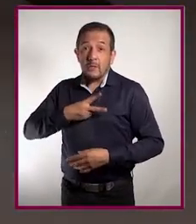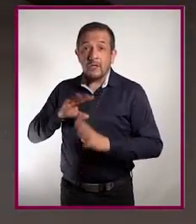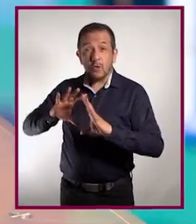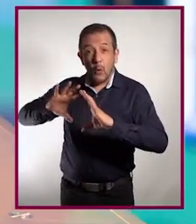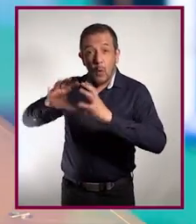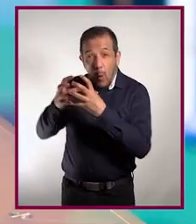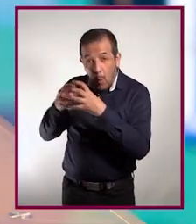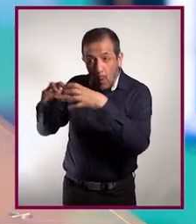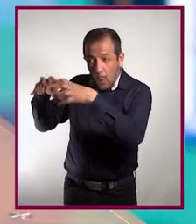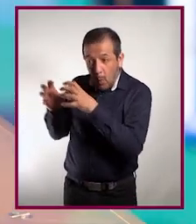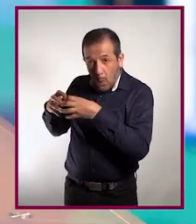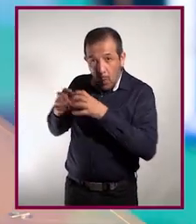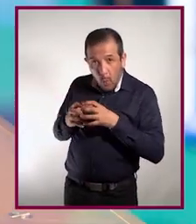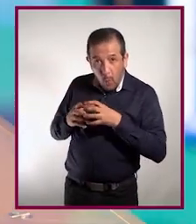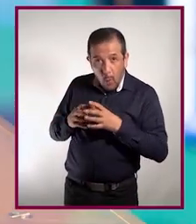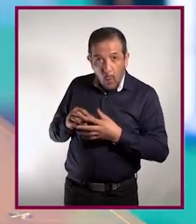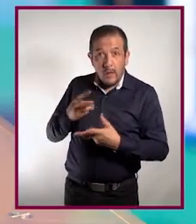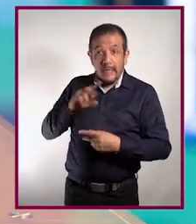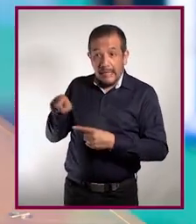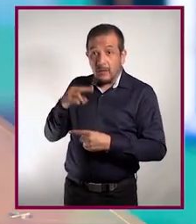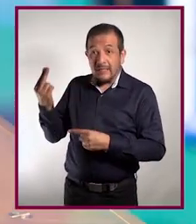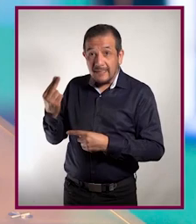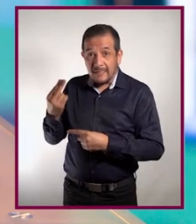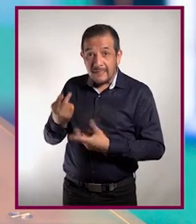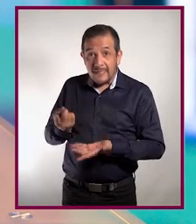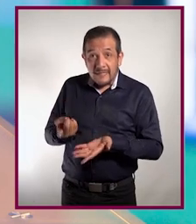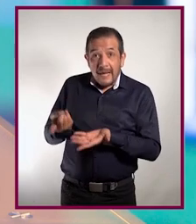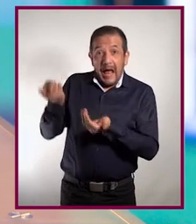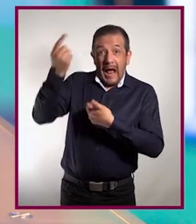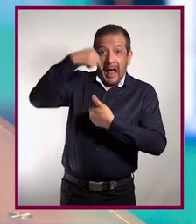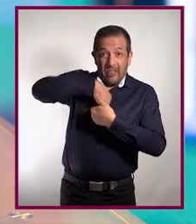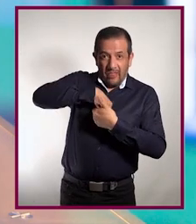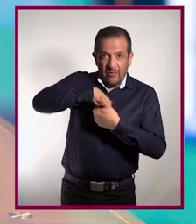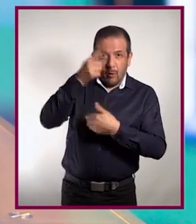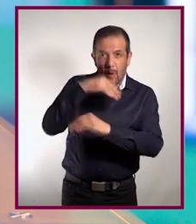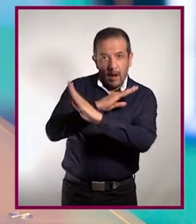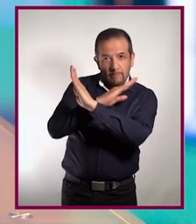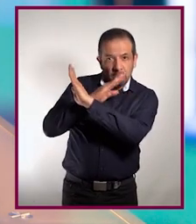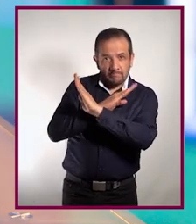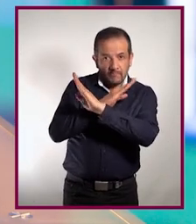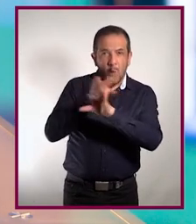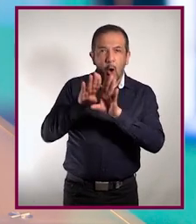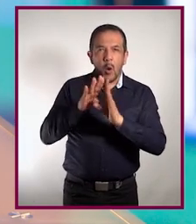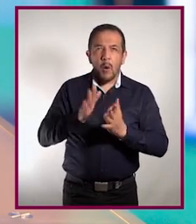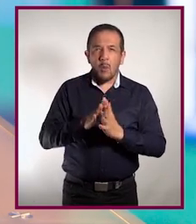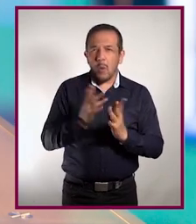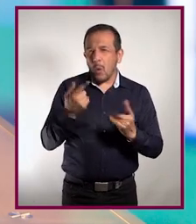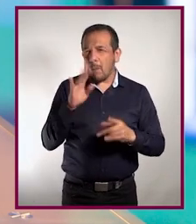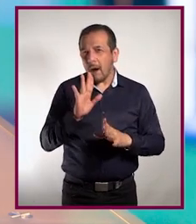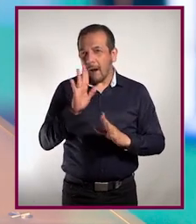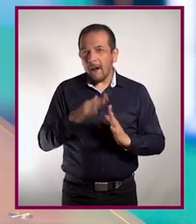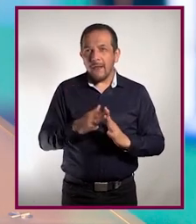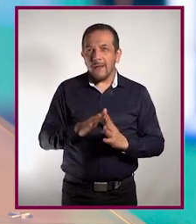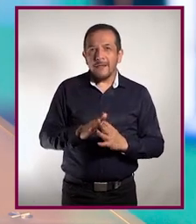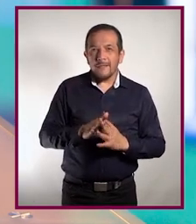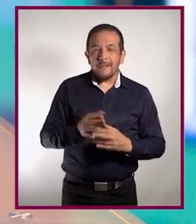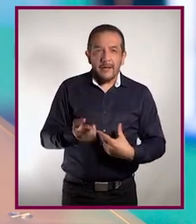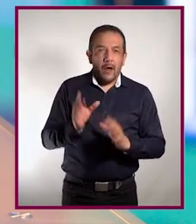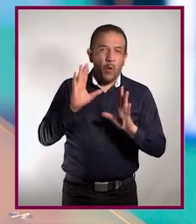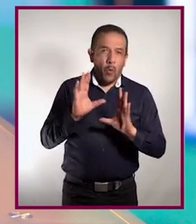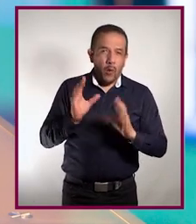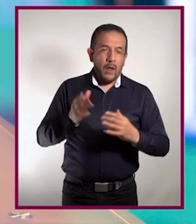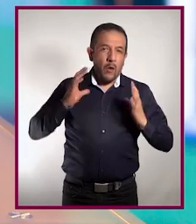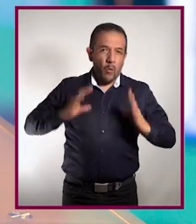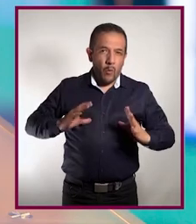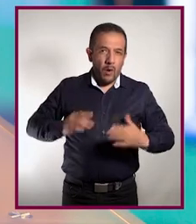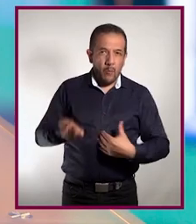moléculas. No están vivos y necesitan alojarse en una casa para protegerse. Como si fueran un huésped. En este caso, se alojan en